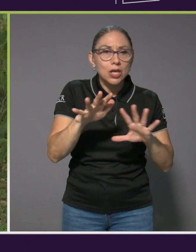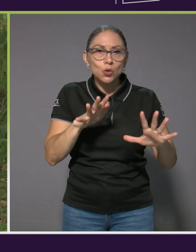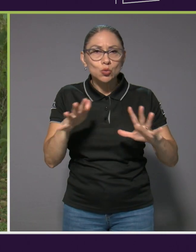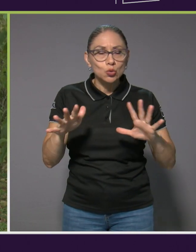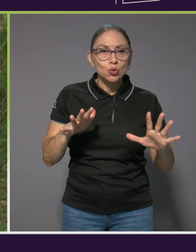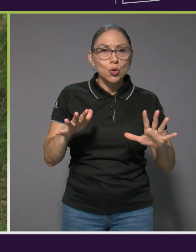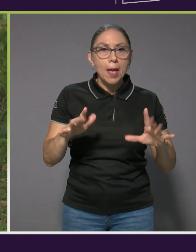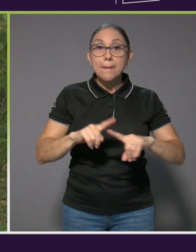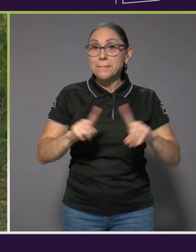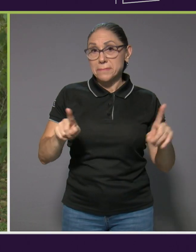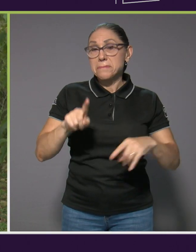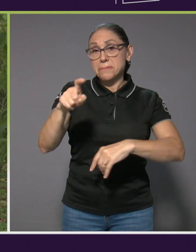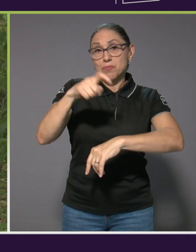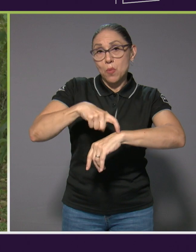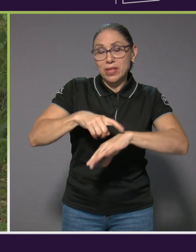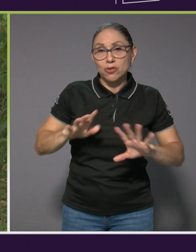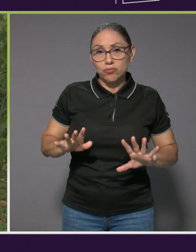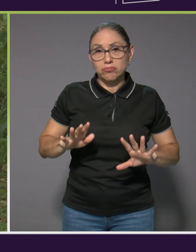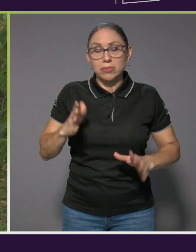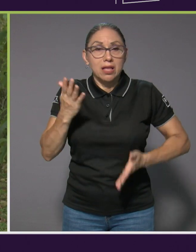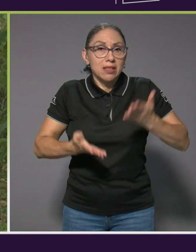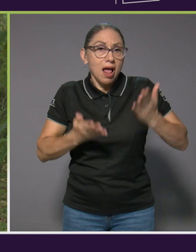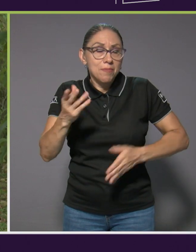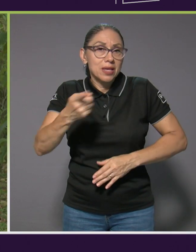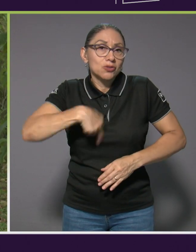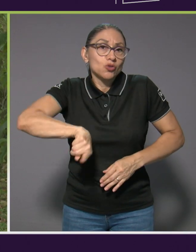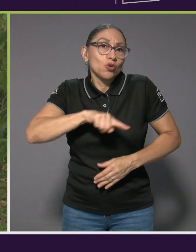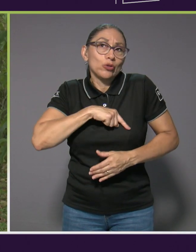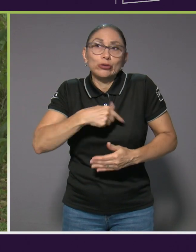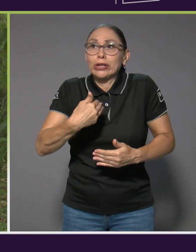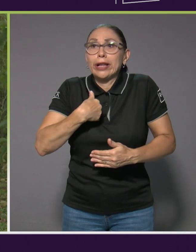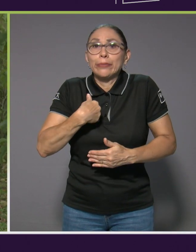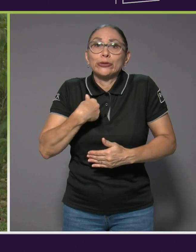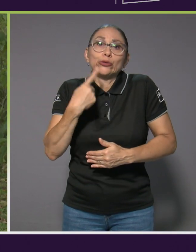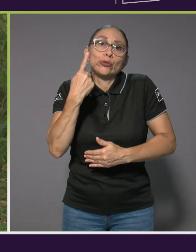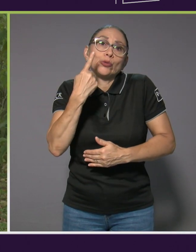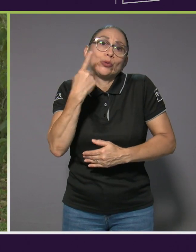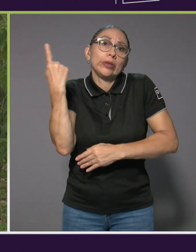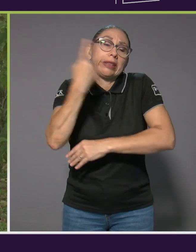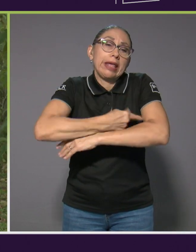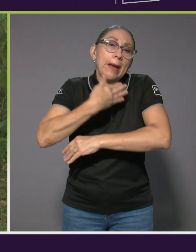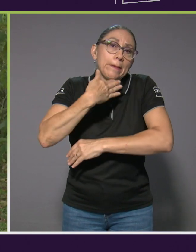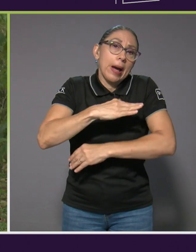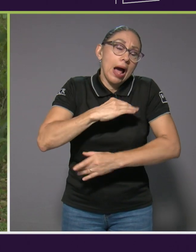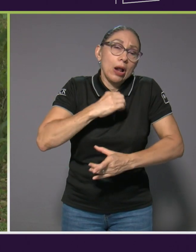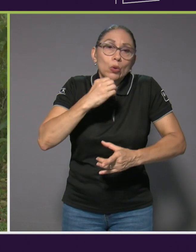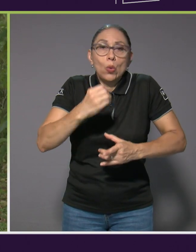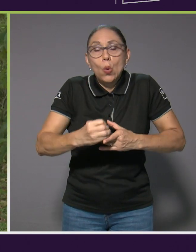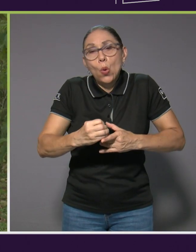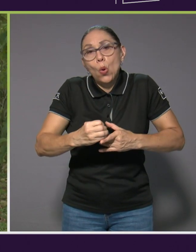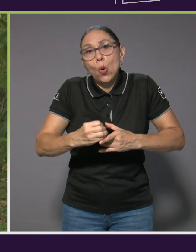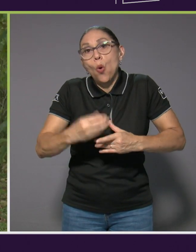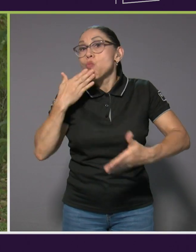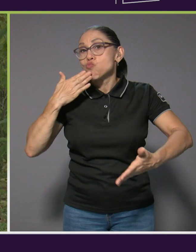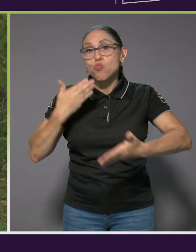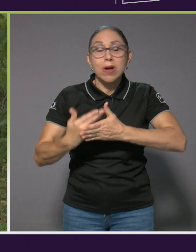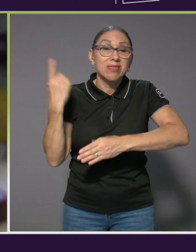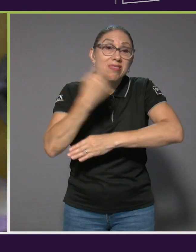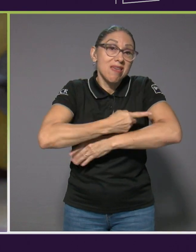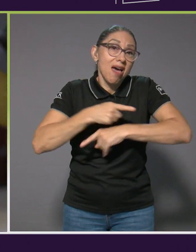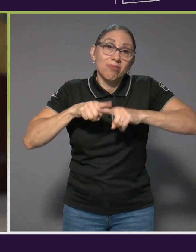el momento, puede ser que tengamos un mal día o un buen día, un muy buen día.